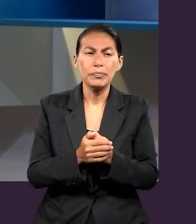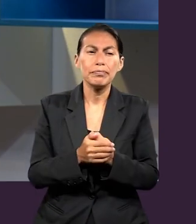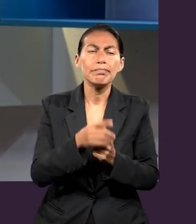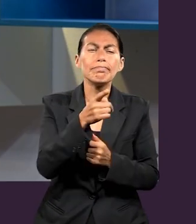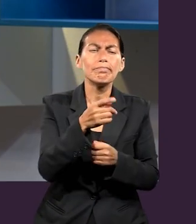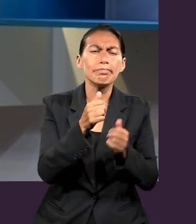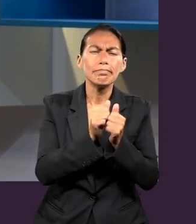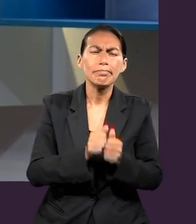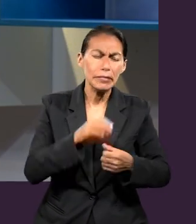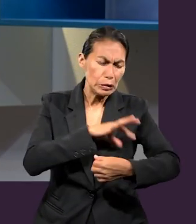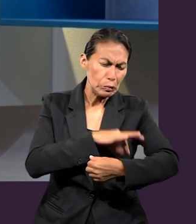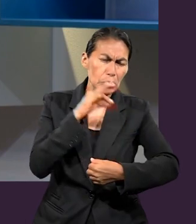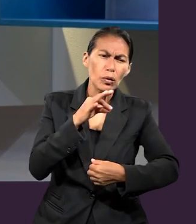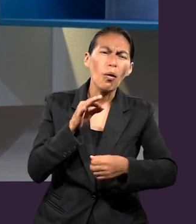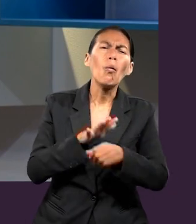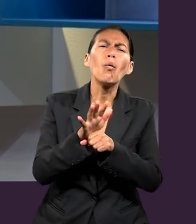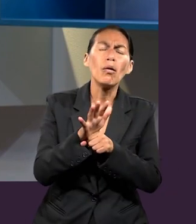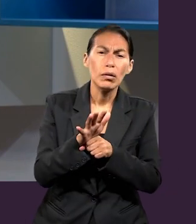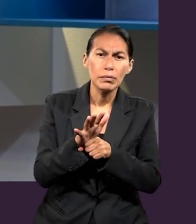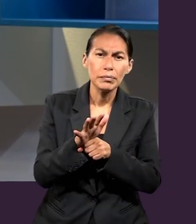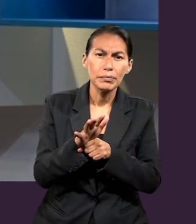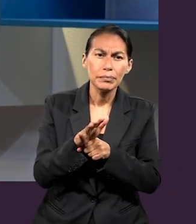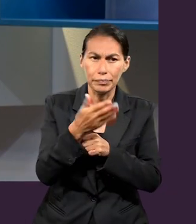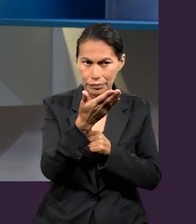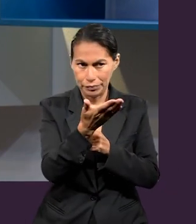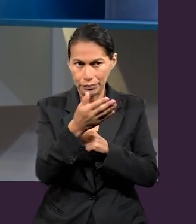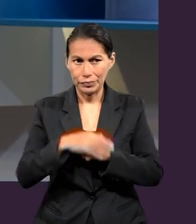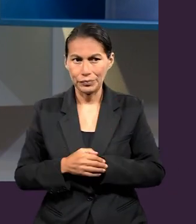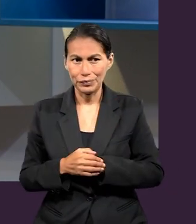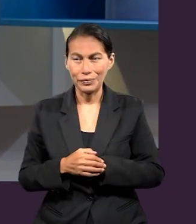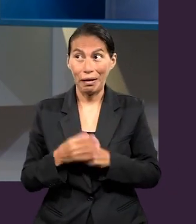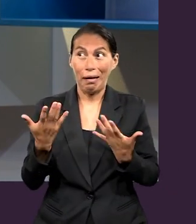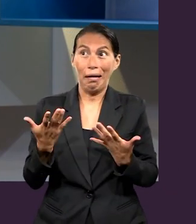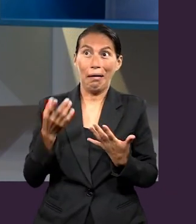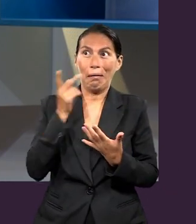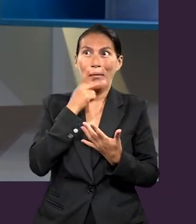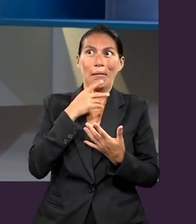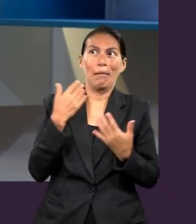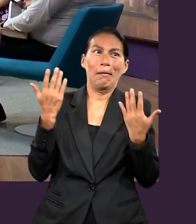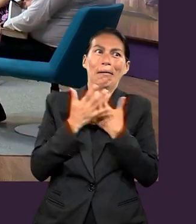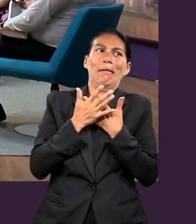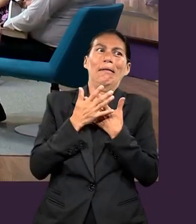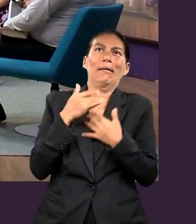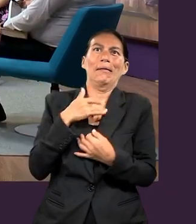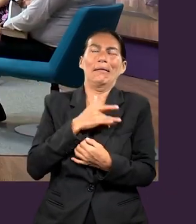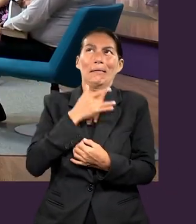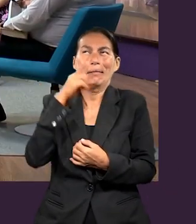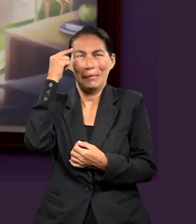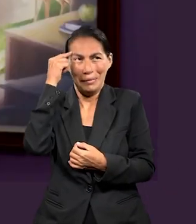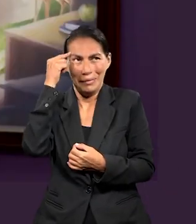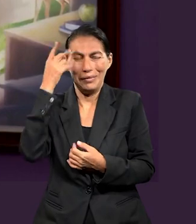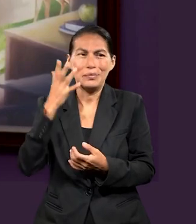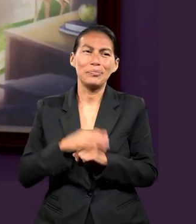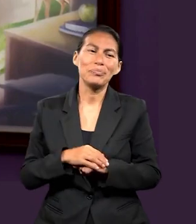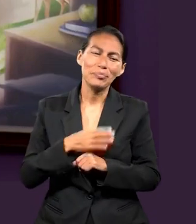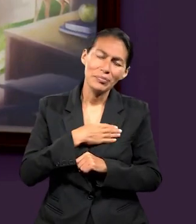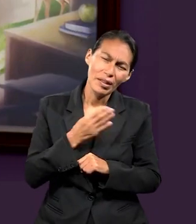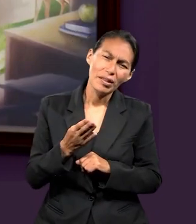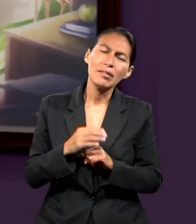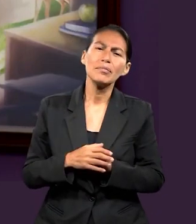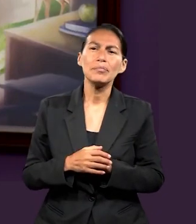con la que pueden aplicar a sus vidas y con la que se queden, ¿cuál sería? Empecemos contigo. Ay, Pastor,